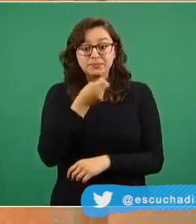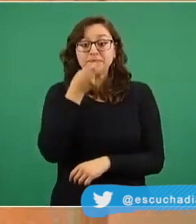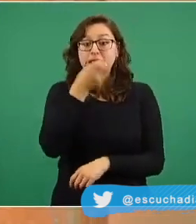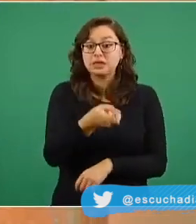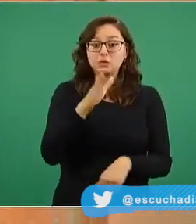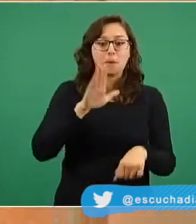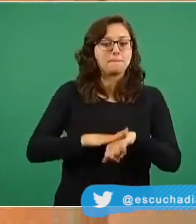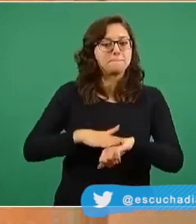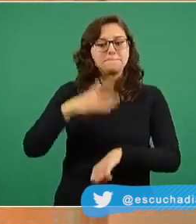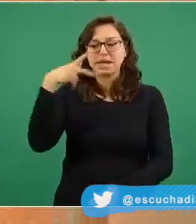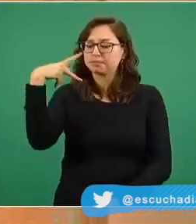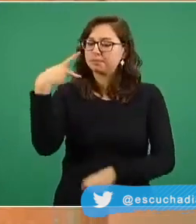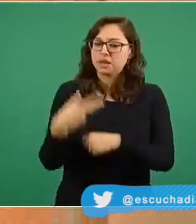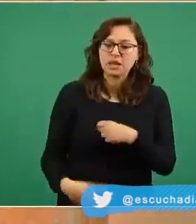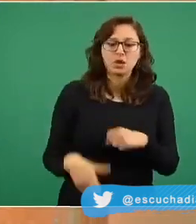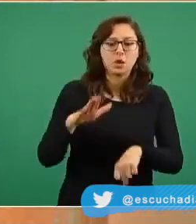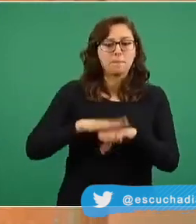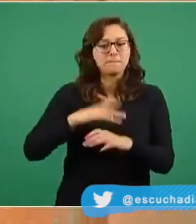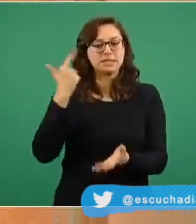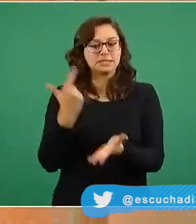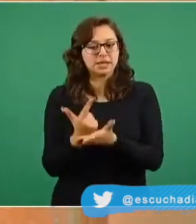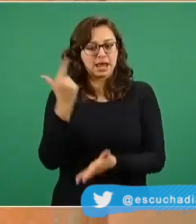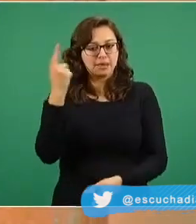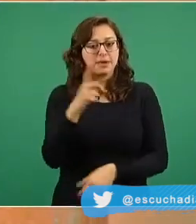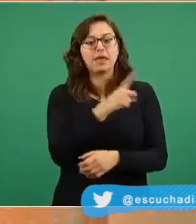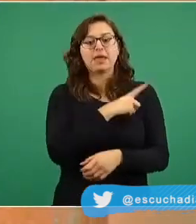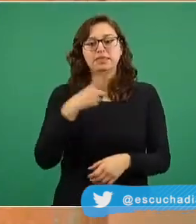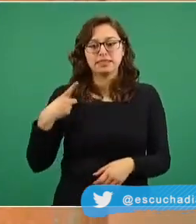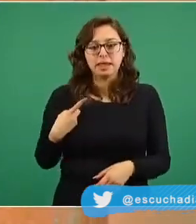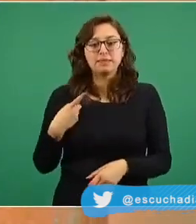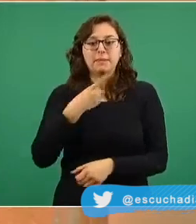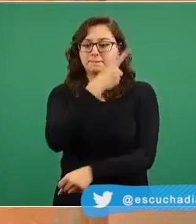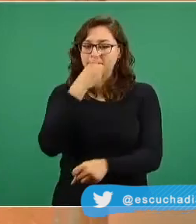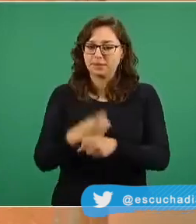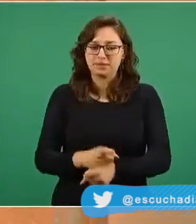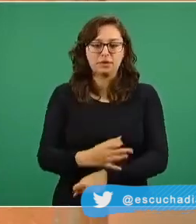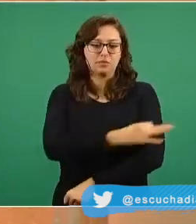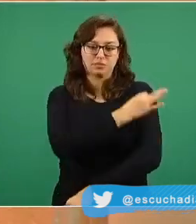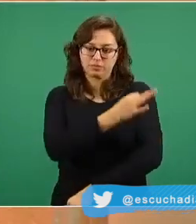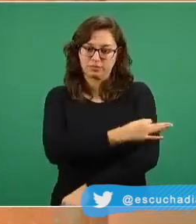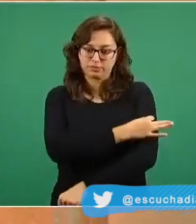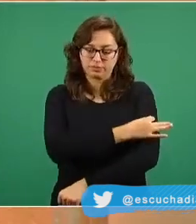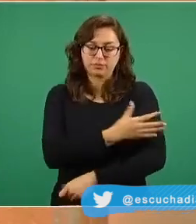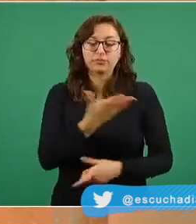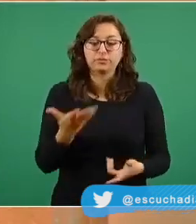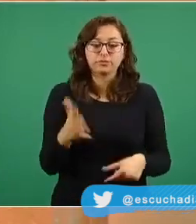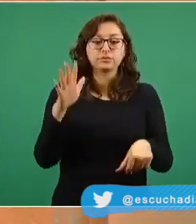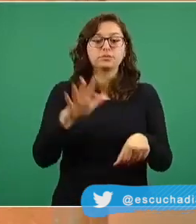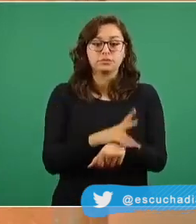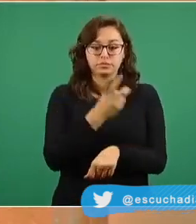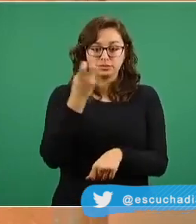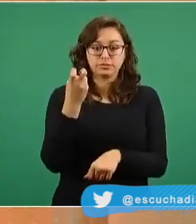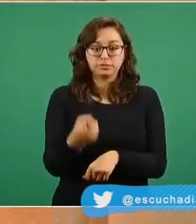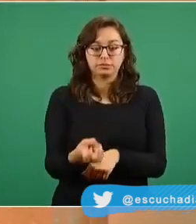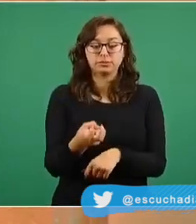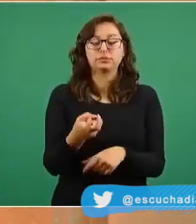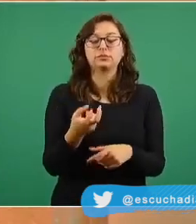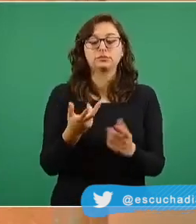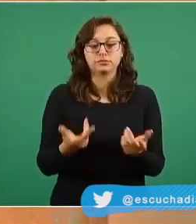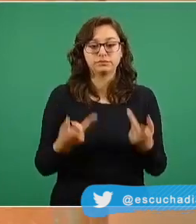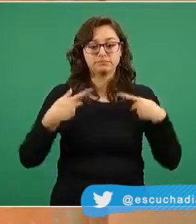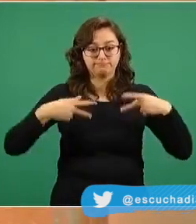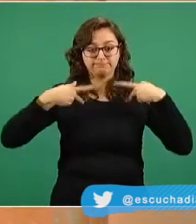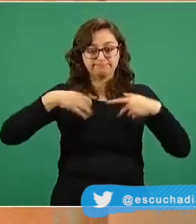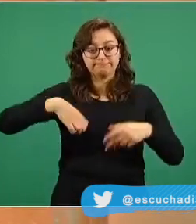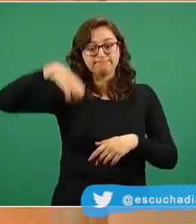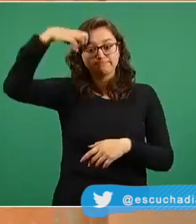de priorización a esto le llamamos los ejes de priorización y el criterio fundamental son las personas de acuerdo a su edad